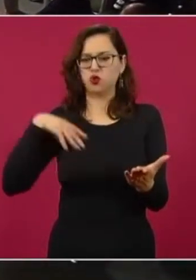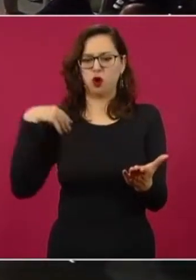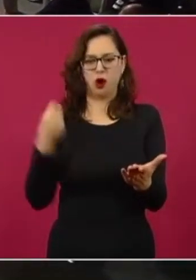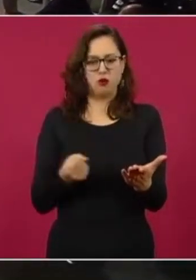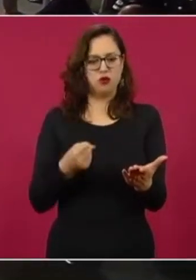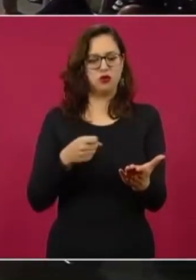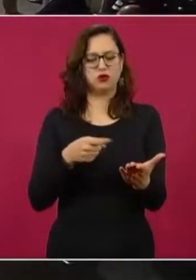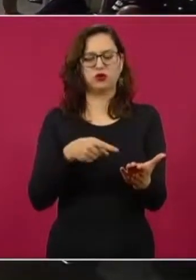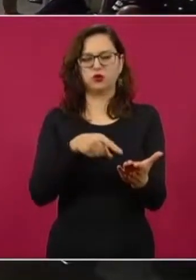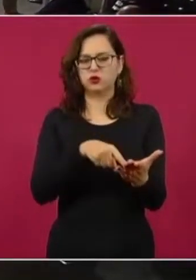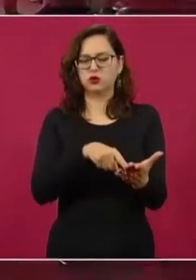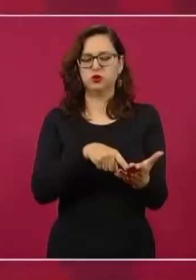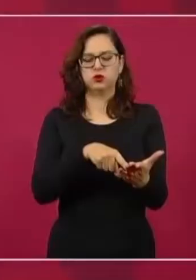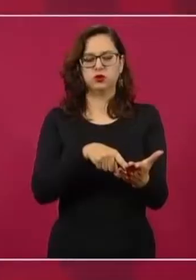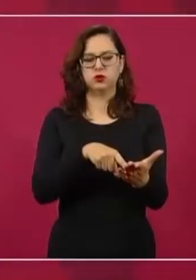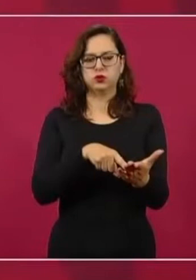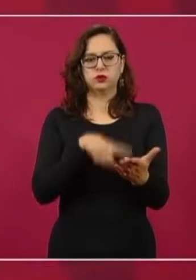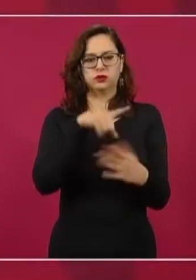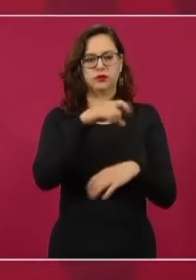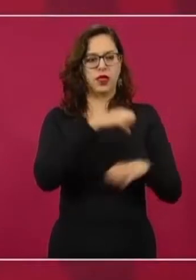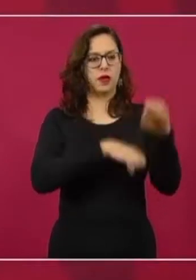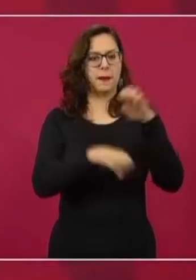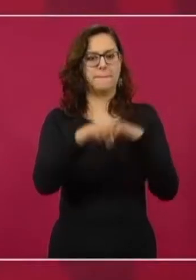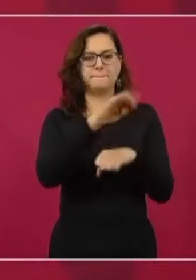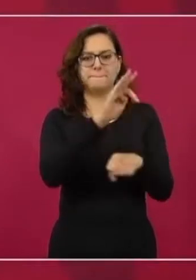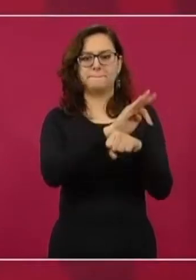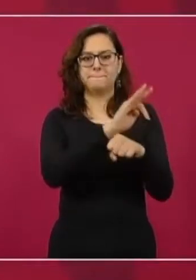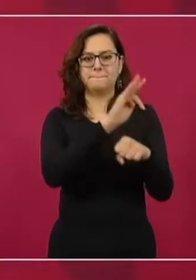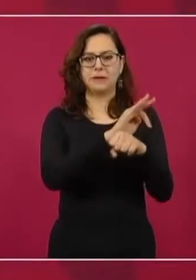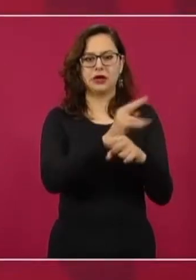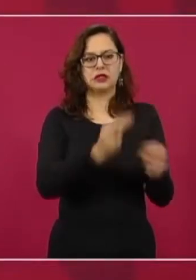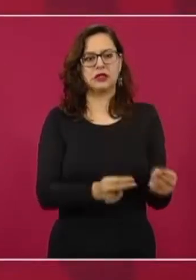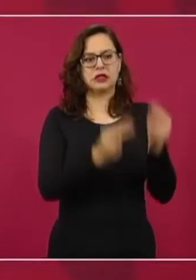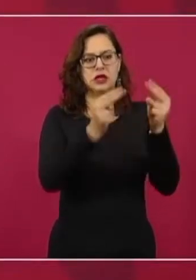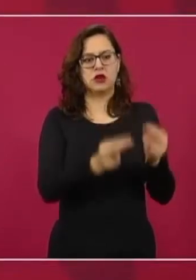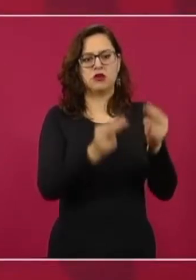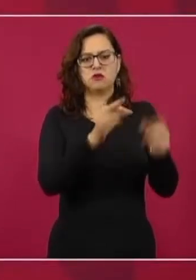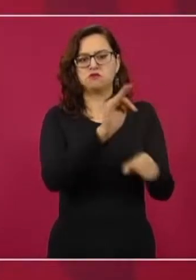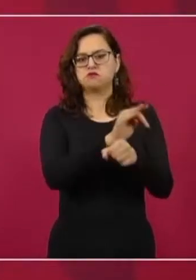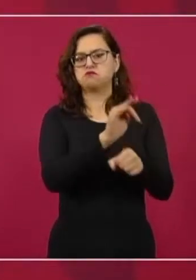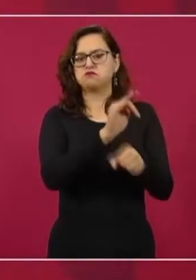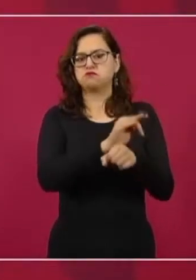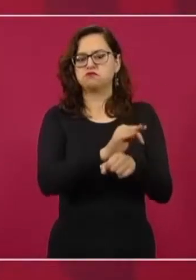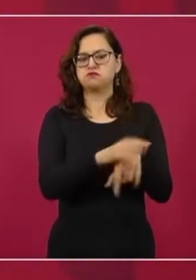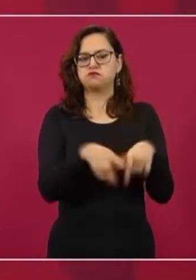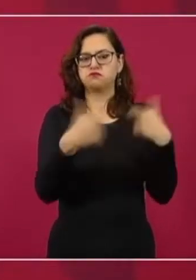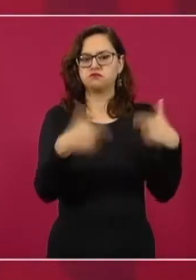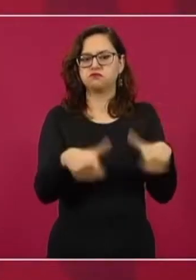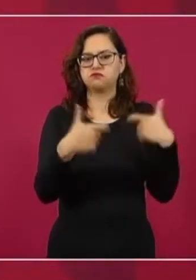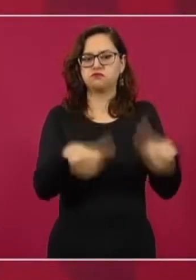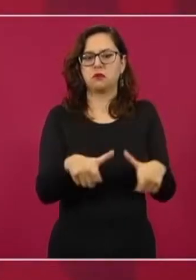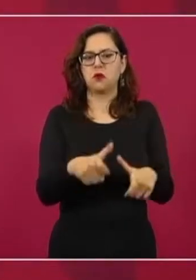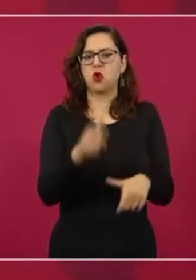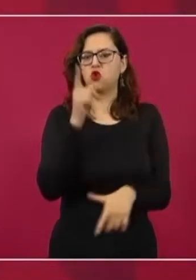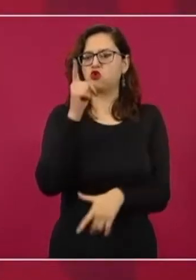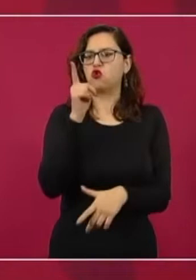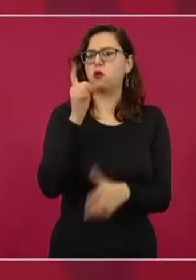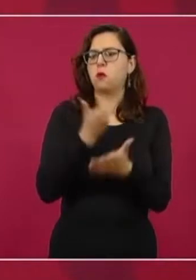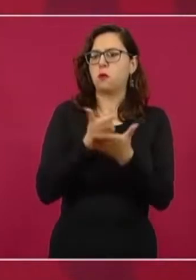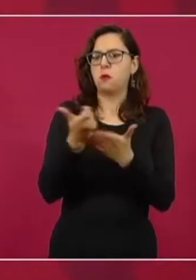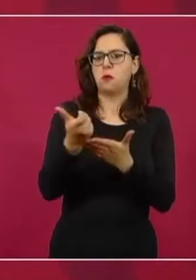que los grandes centros comerciales paguen menos por la luz,